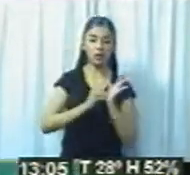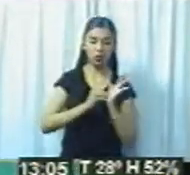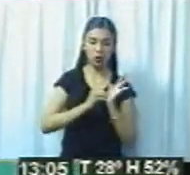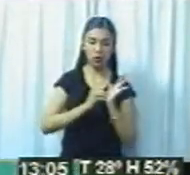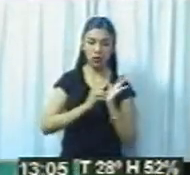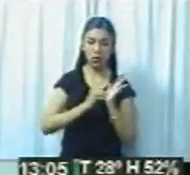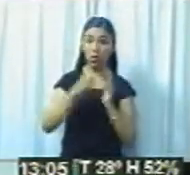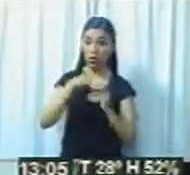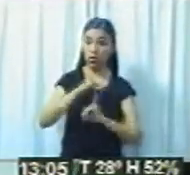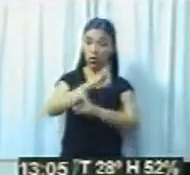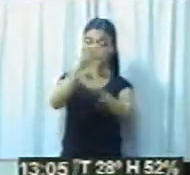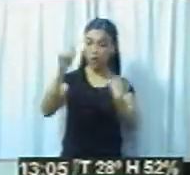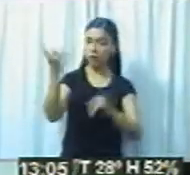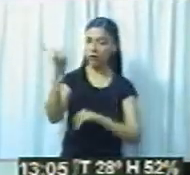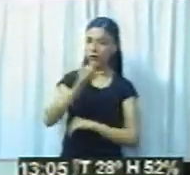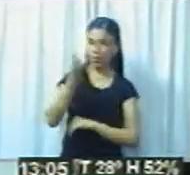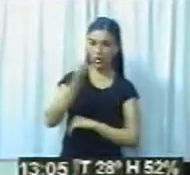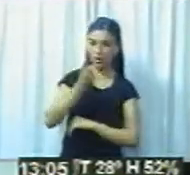es esa cifra.